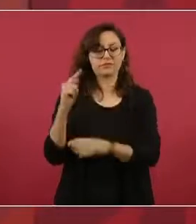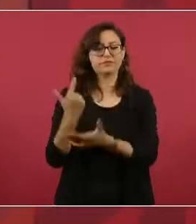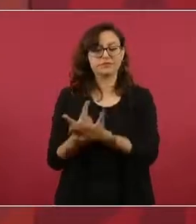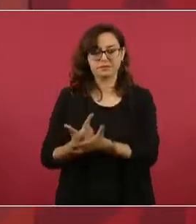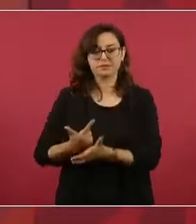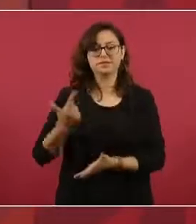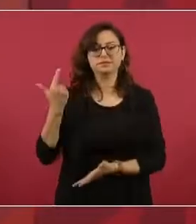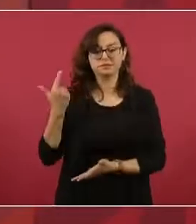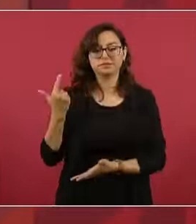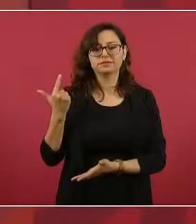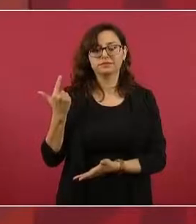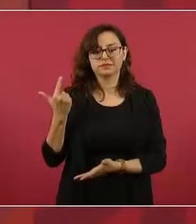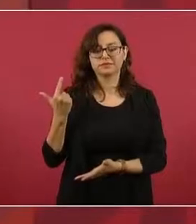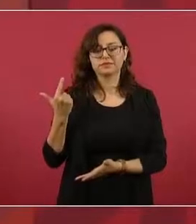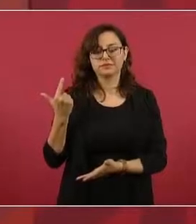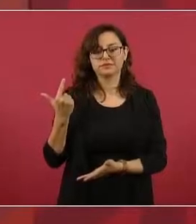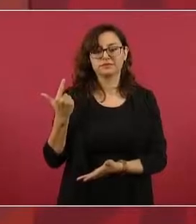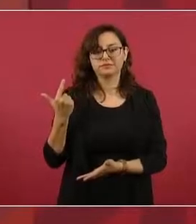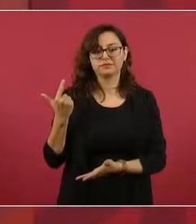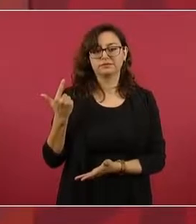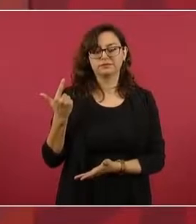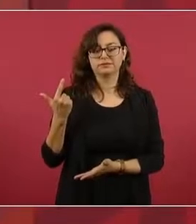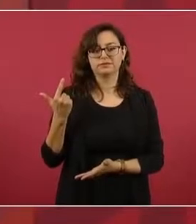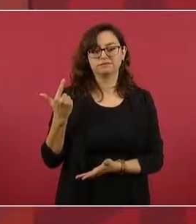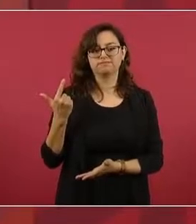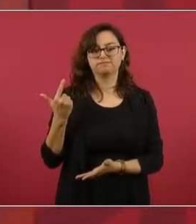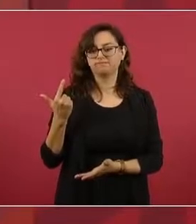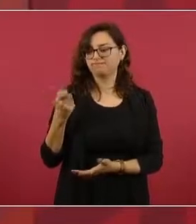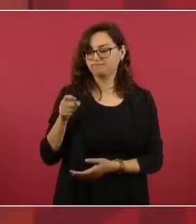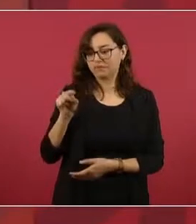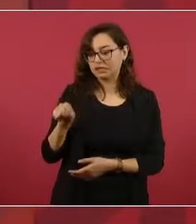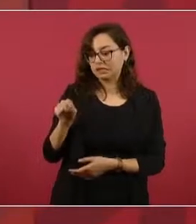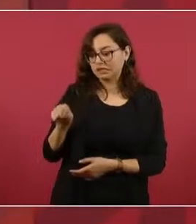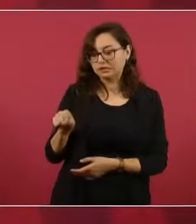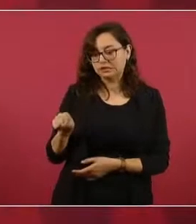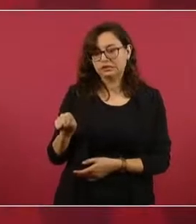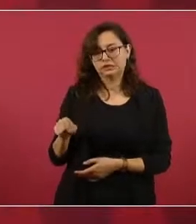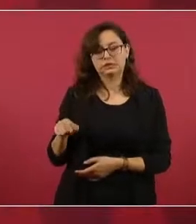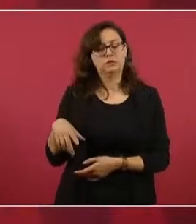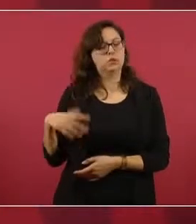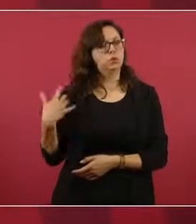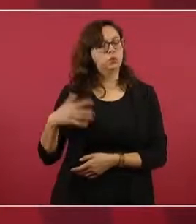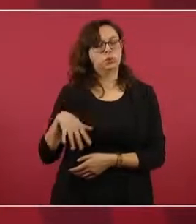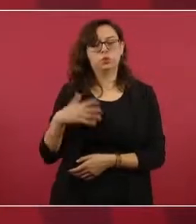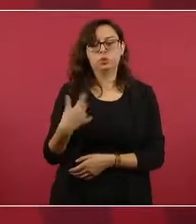también de esa forma, y